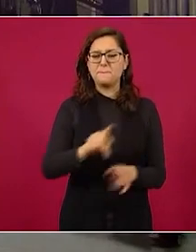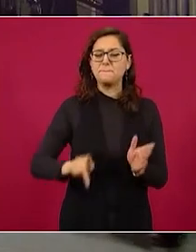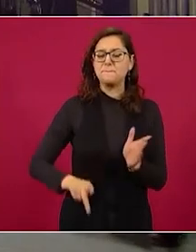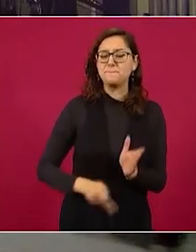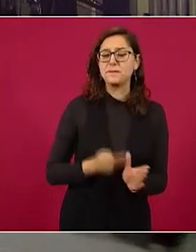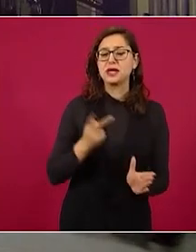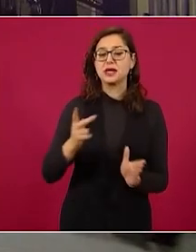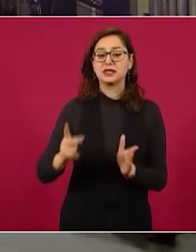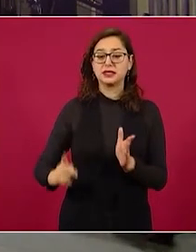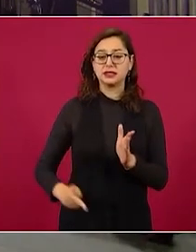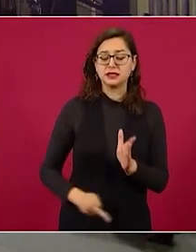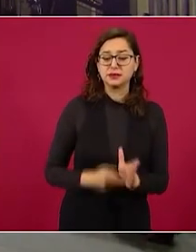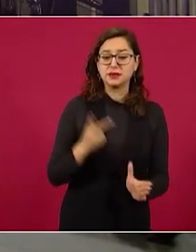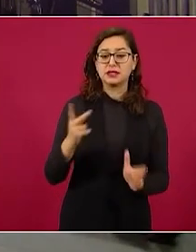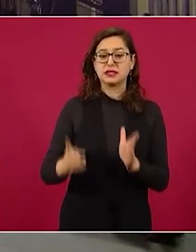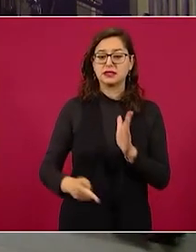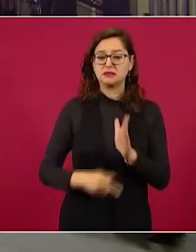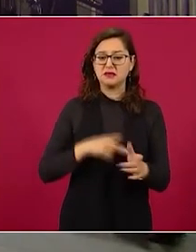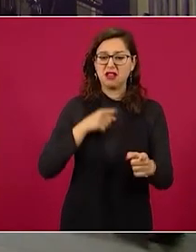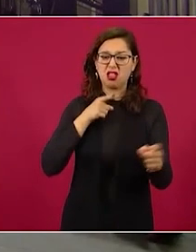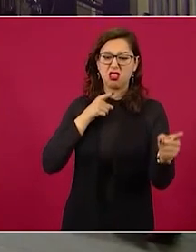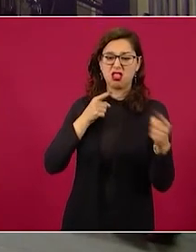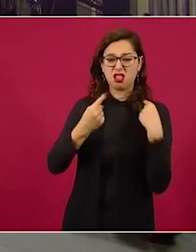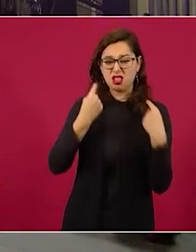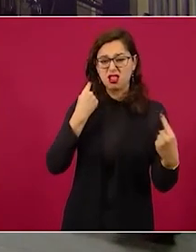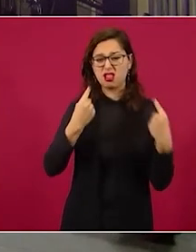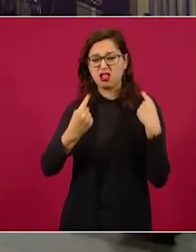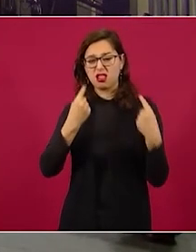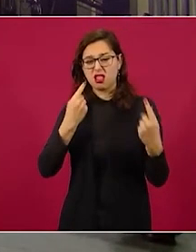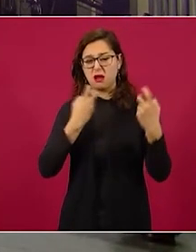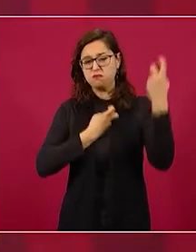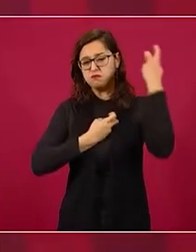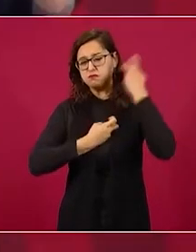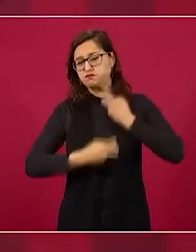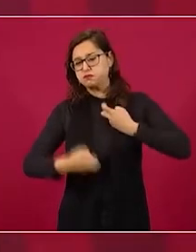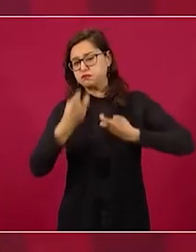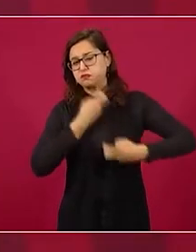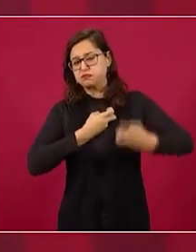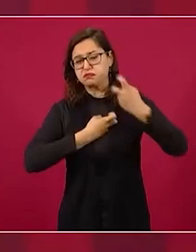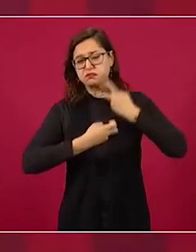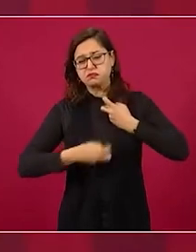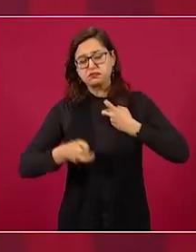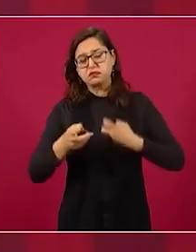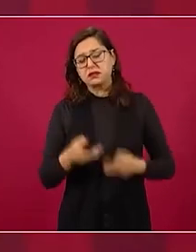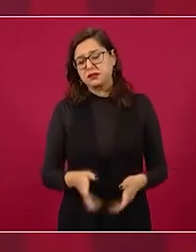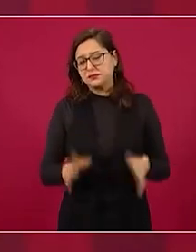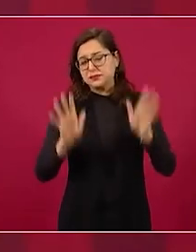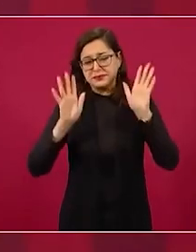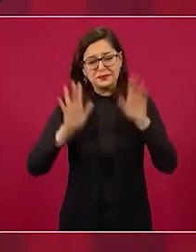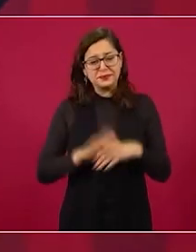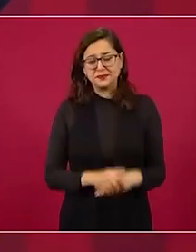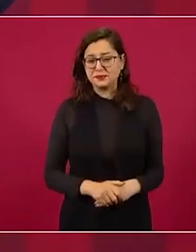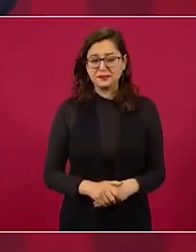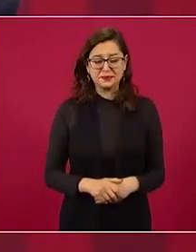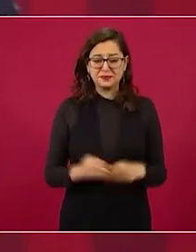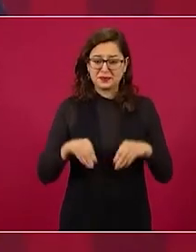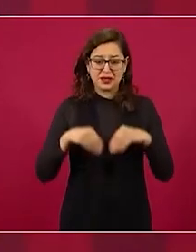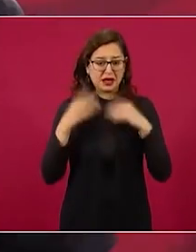y es normal tenemos diferencias con él desde hace tiempo